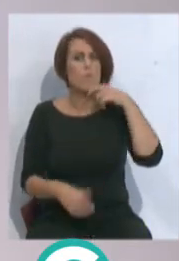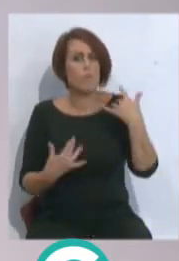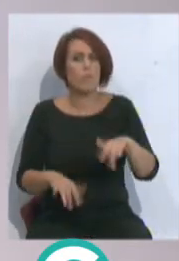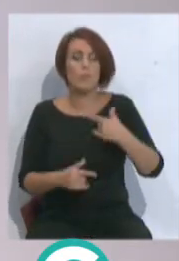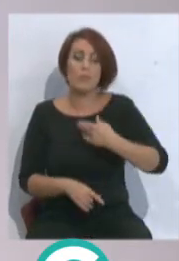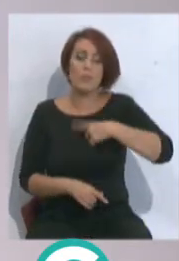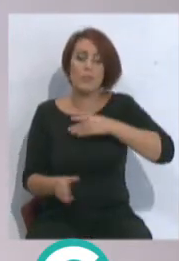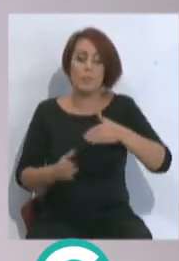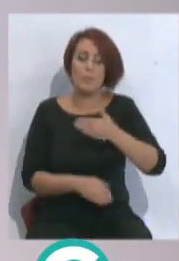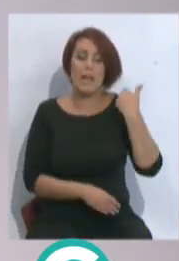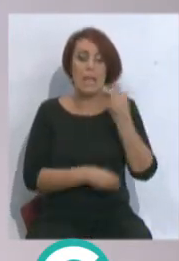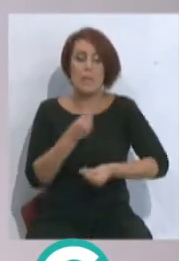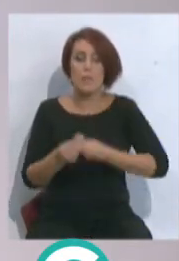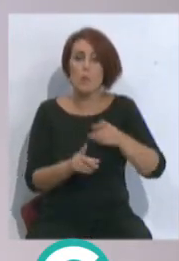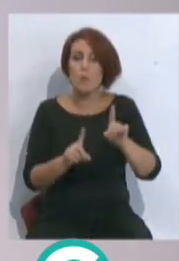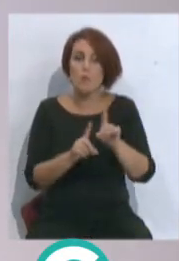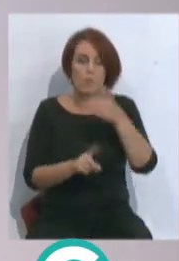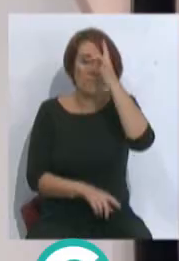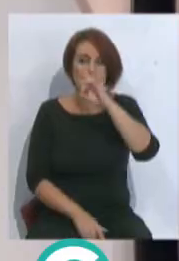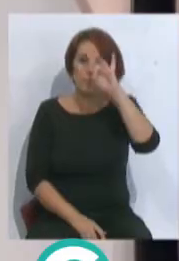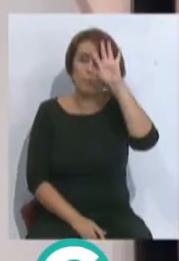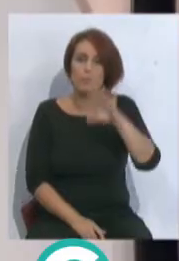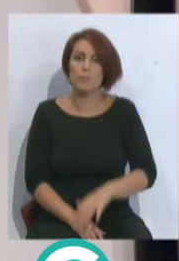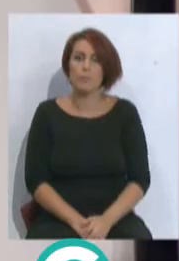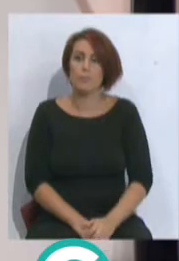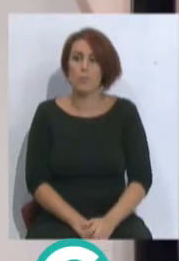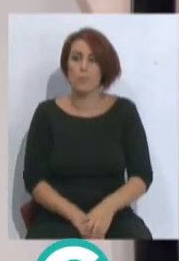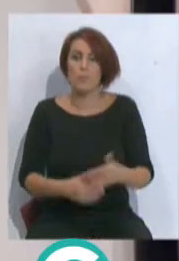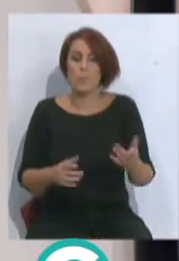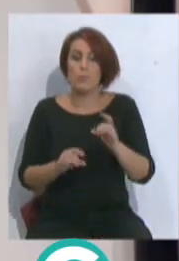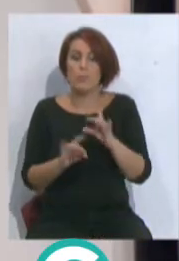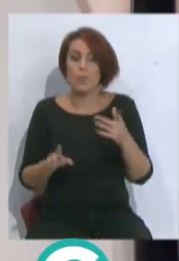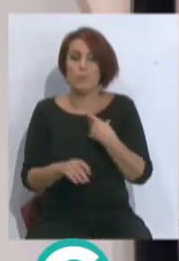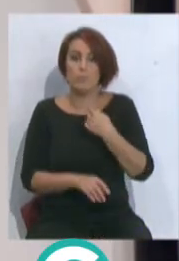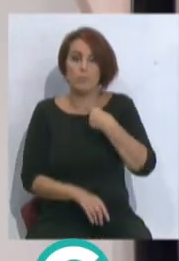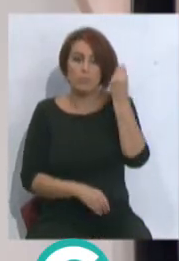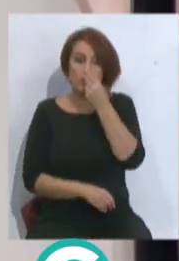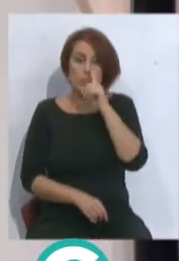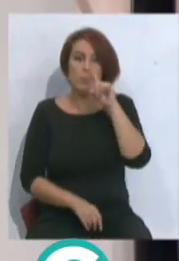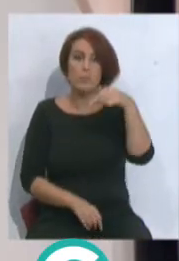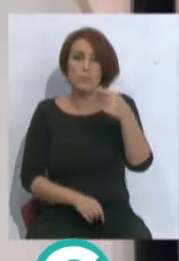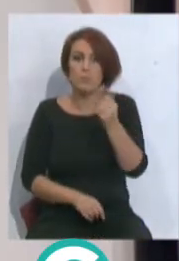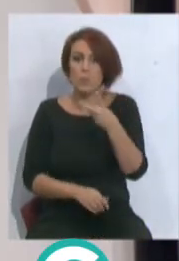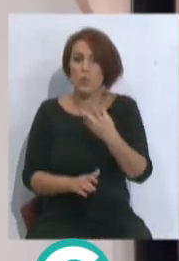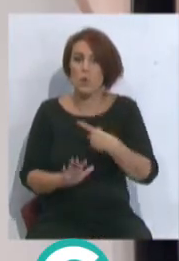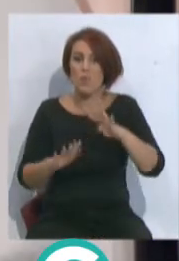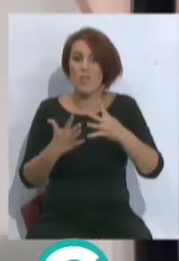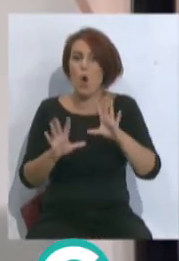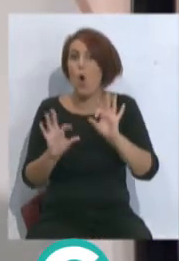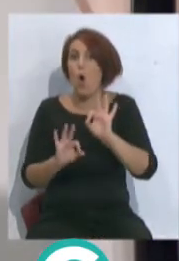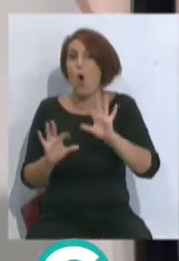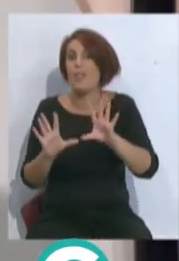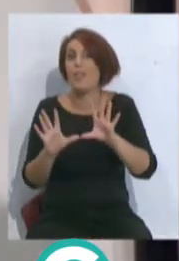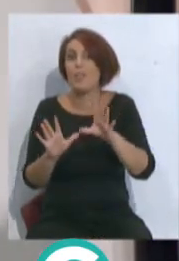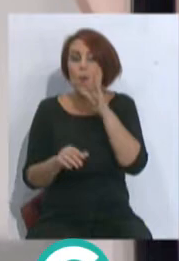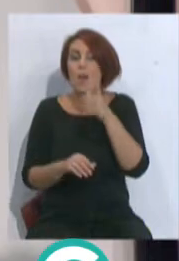y que lo que hicimos la temporada pasada fue increíble. Claro, pero que creen, yo no, obviamente, que creen que el año que viene tenemos que quedar en 9. No. O el 10. No. Porque como el